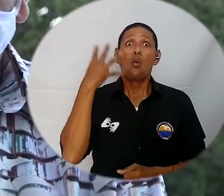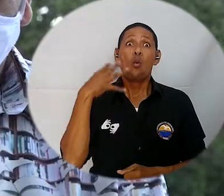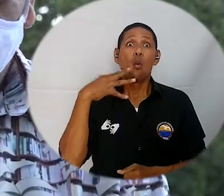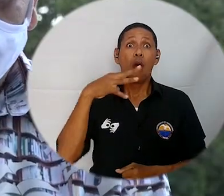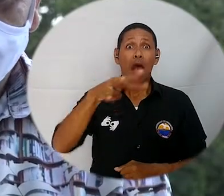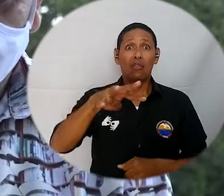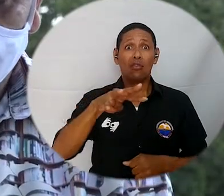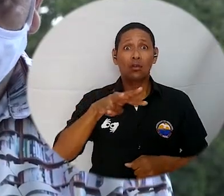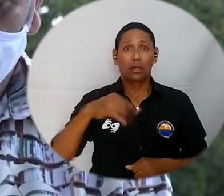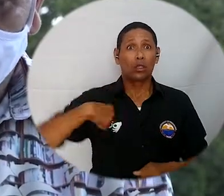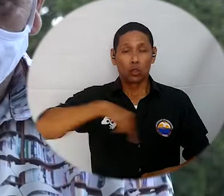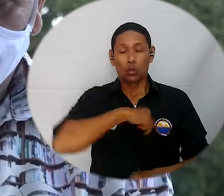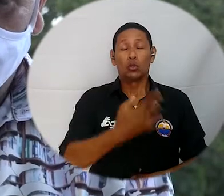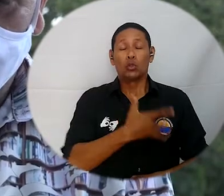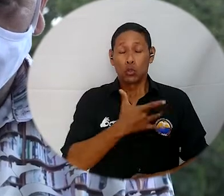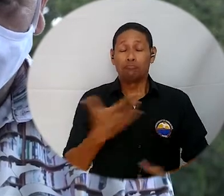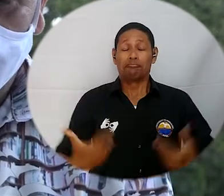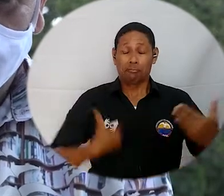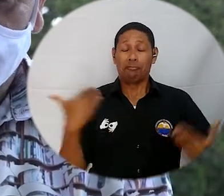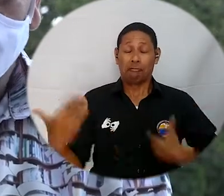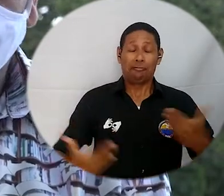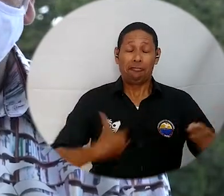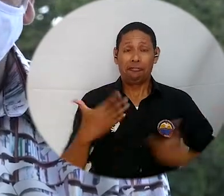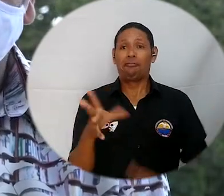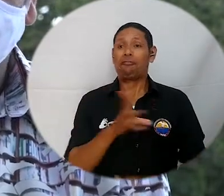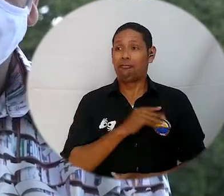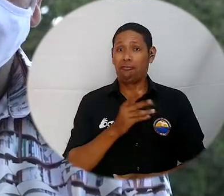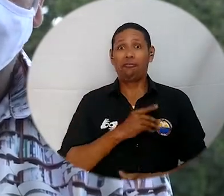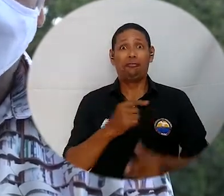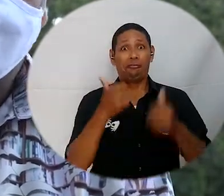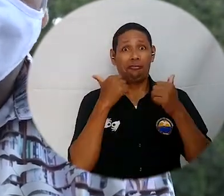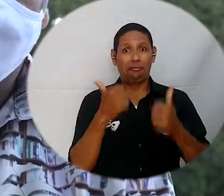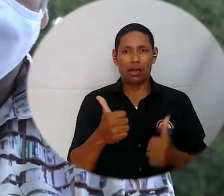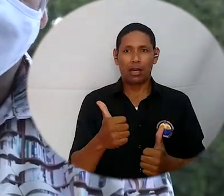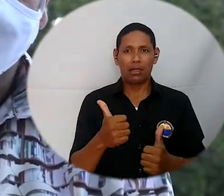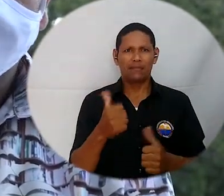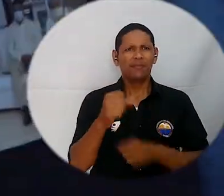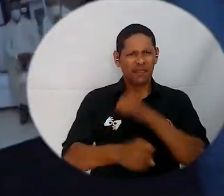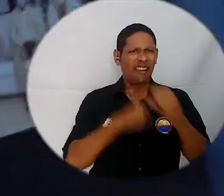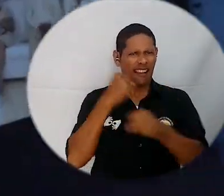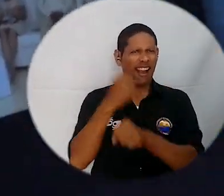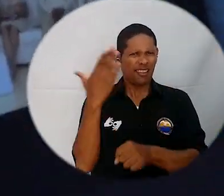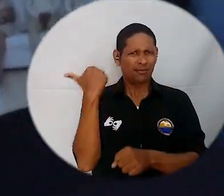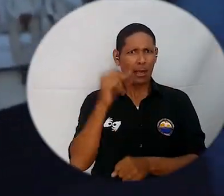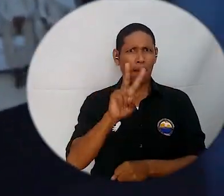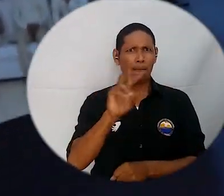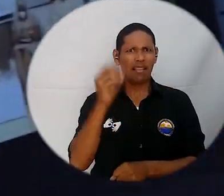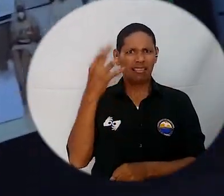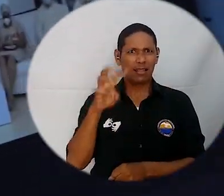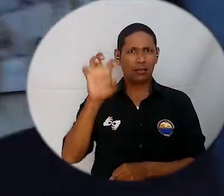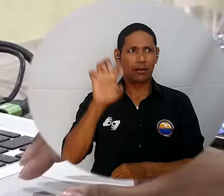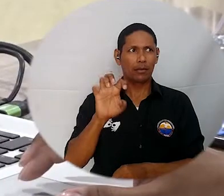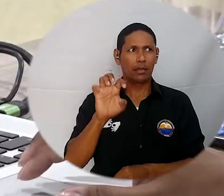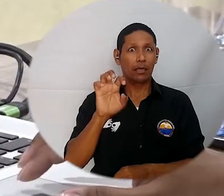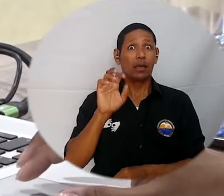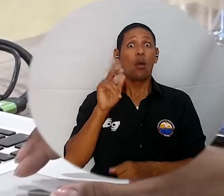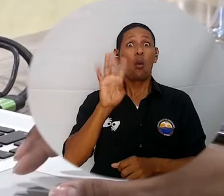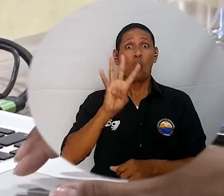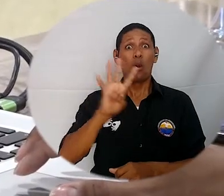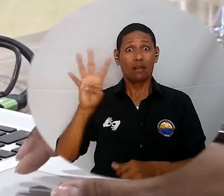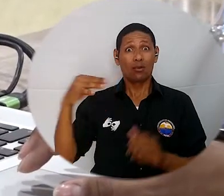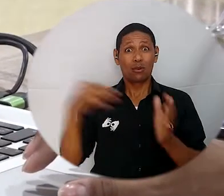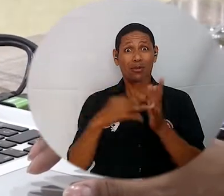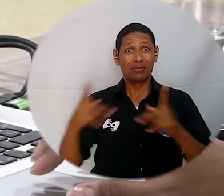Hombre, muy complacido por todo lo que ha acontecido en estos cuatro días. Como balance nos sentimos satisfechos, muy